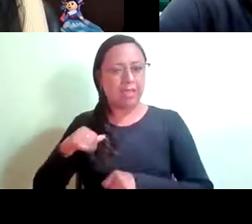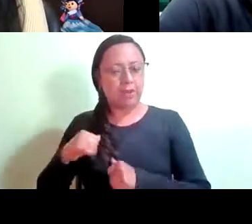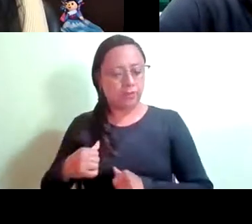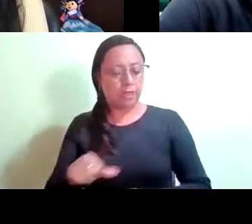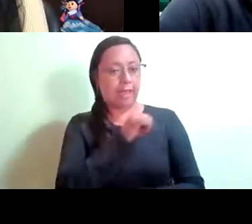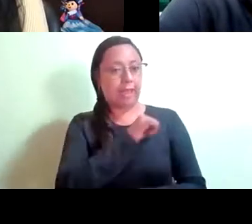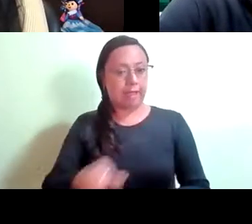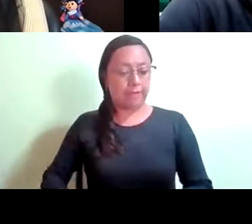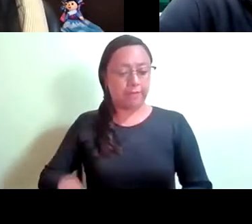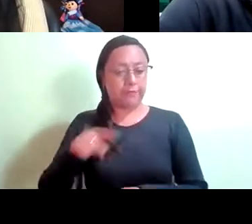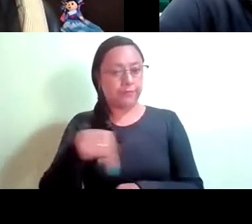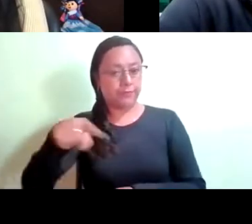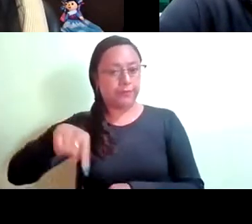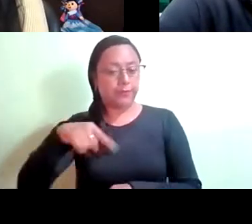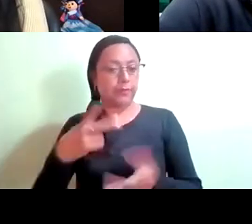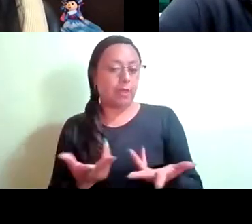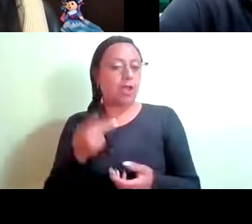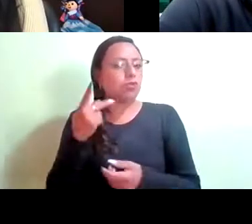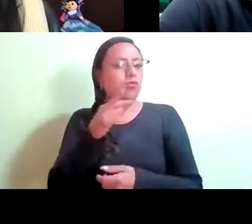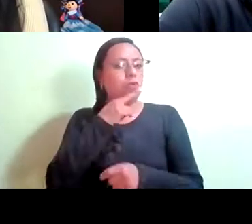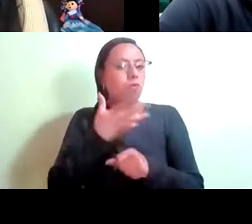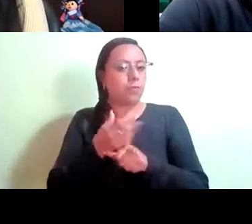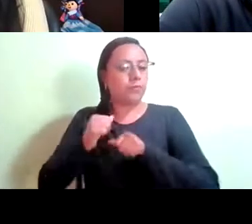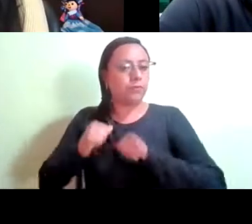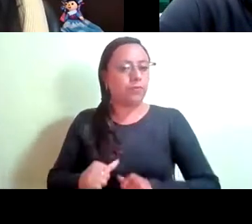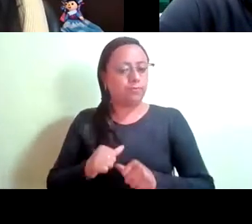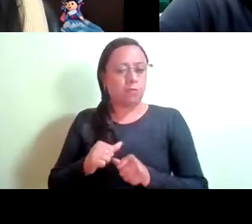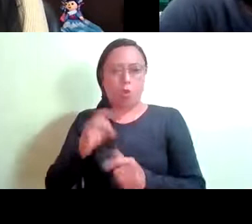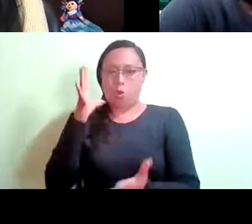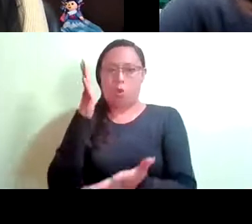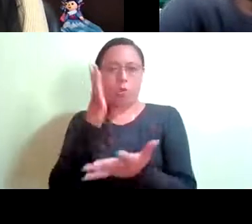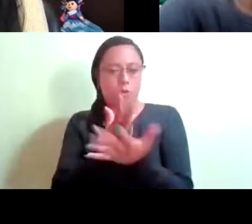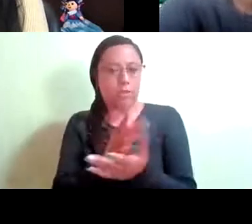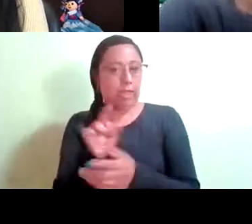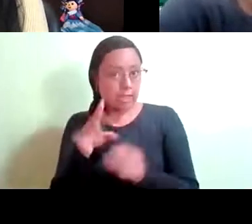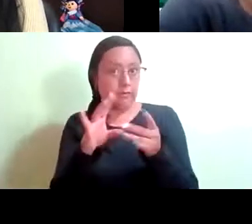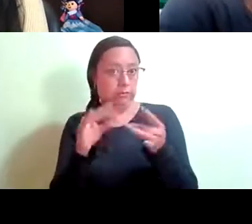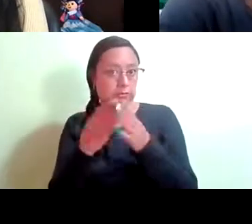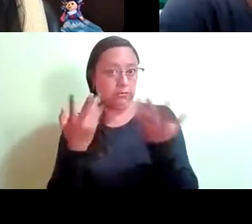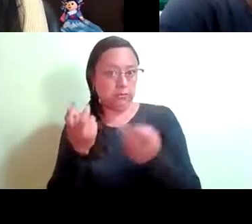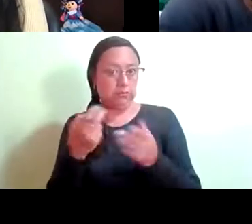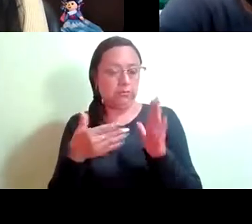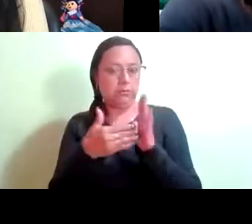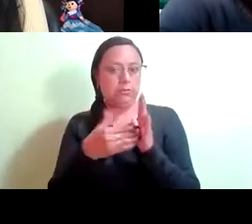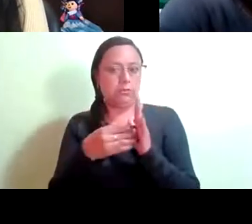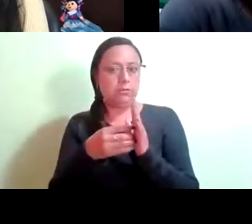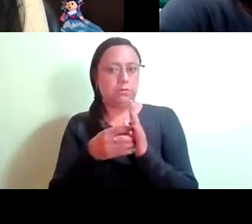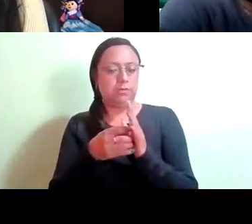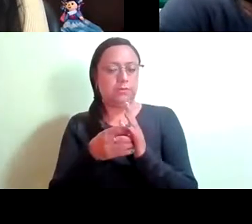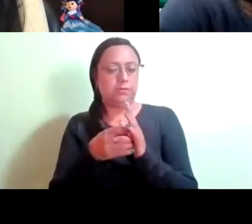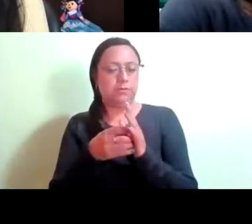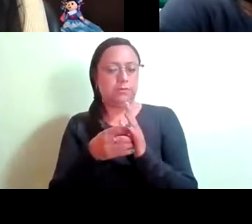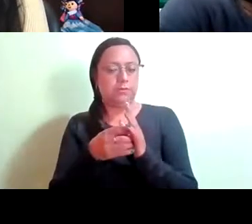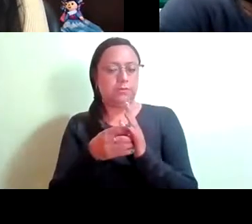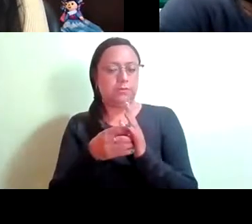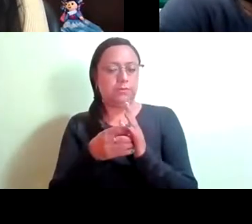alcaldías tienen entre sus atribuciones de manera exclusiva, así dice, exclusiva, eh, diputado Rincho. Entonces, en